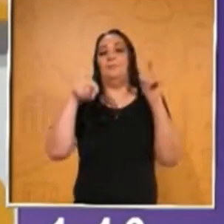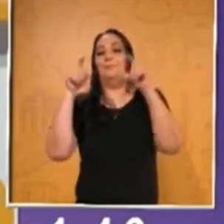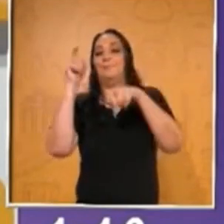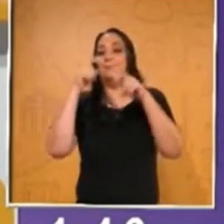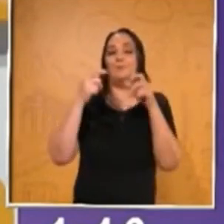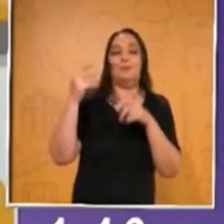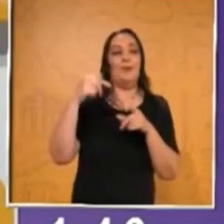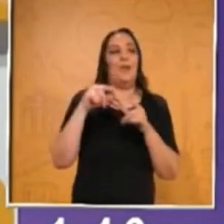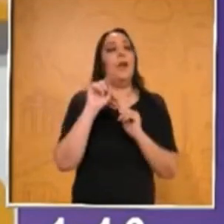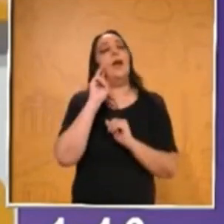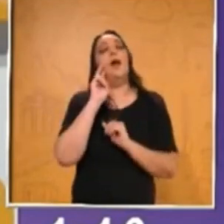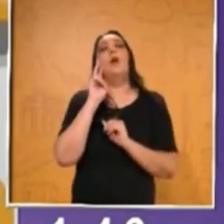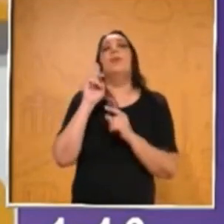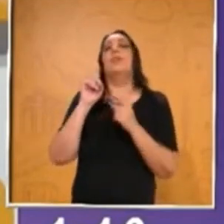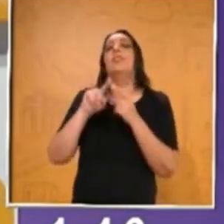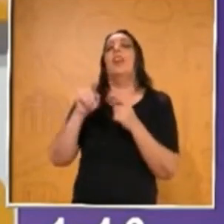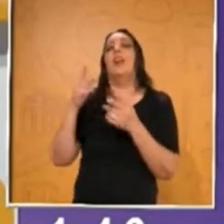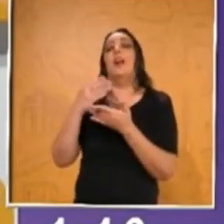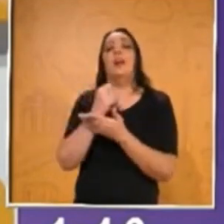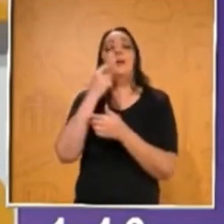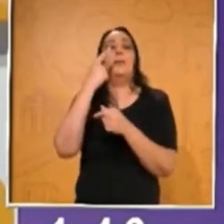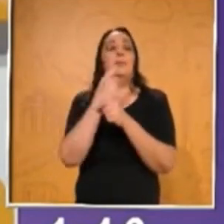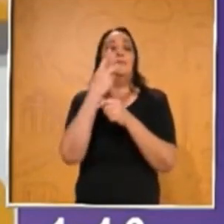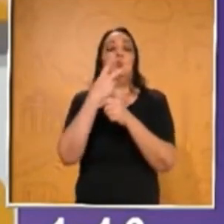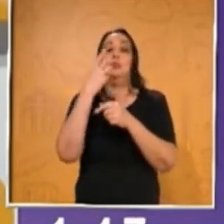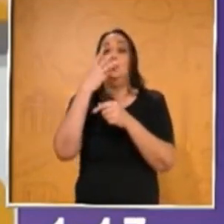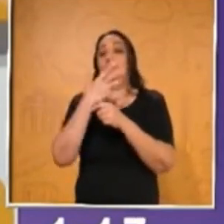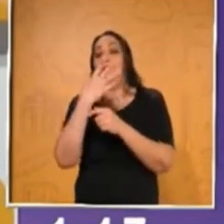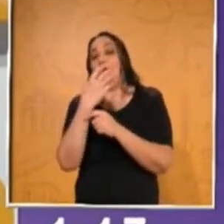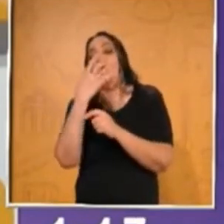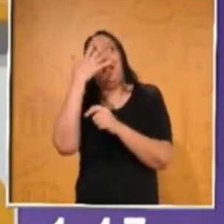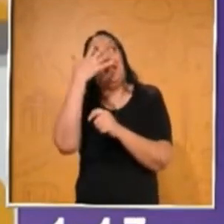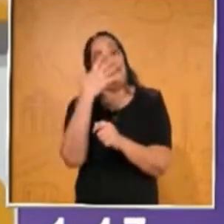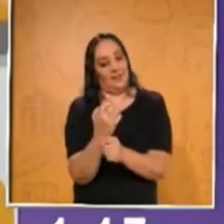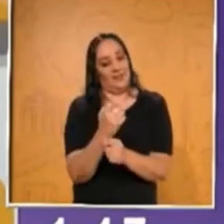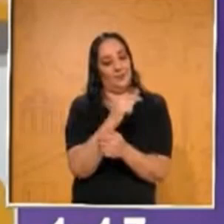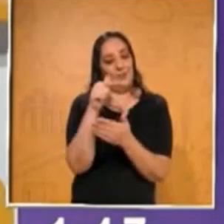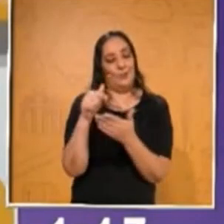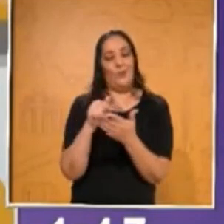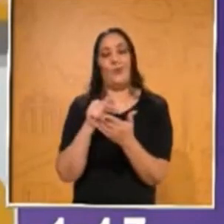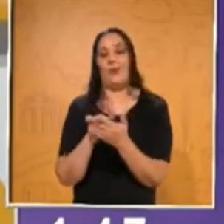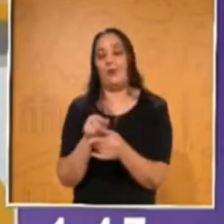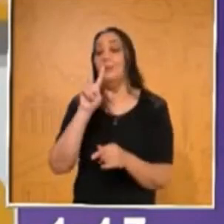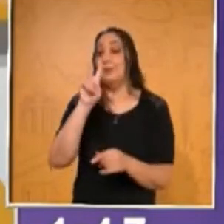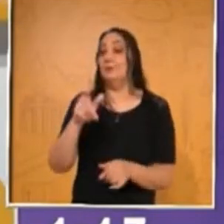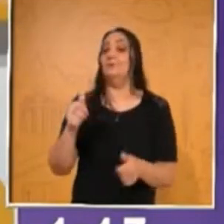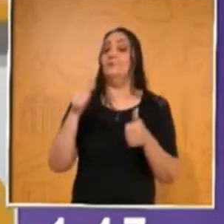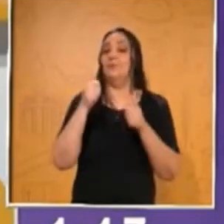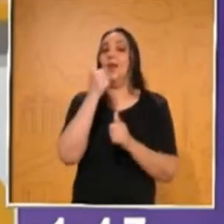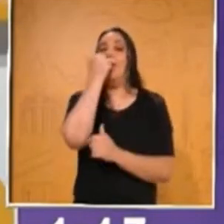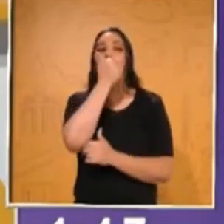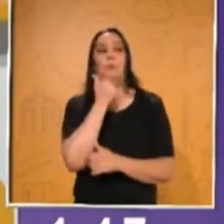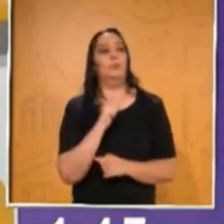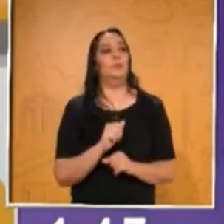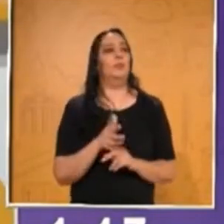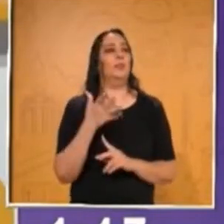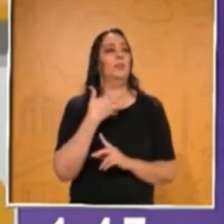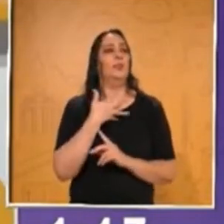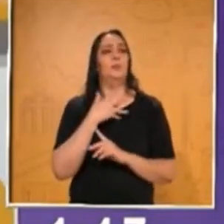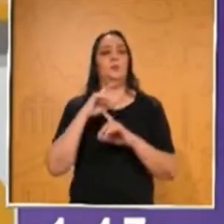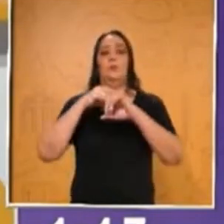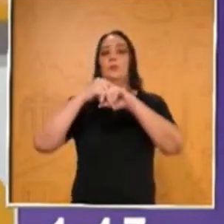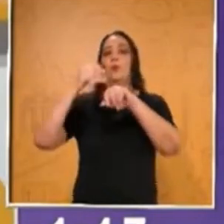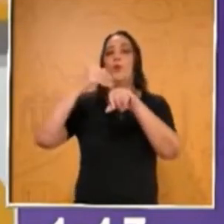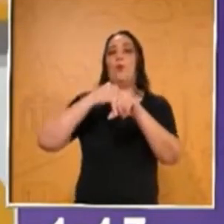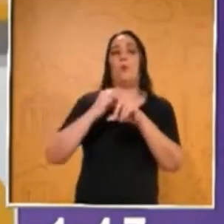quién es primero, segundo, tercero, cuarto y quinto lugar. Porque hasta eso nos da la Son súper buenísimos, Juan. Vamos a poner el código